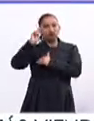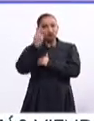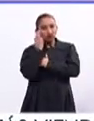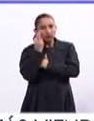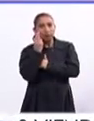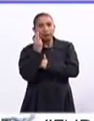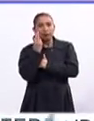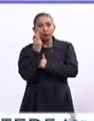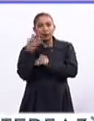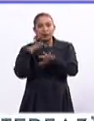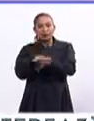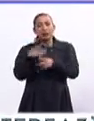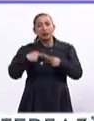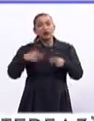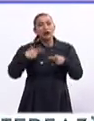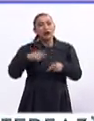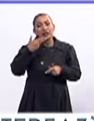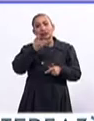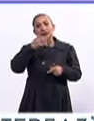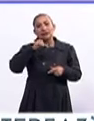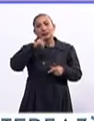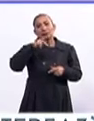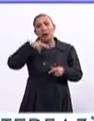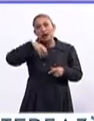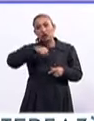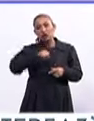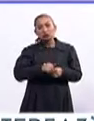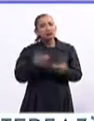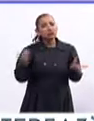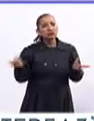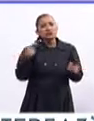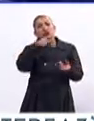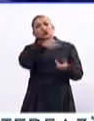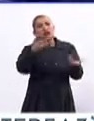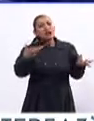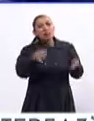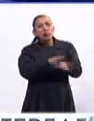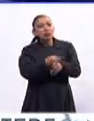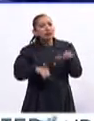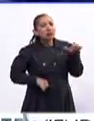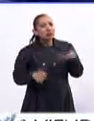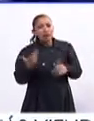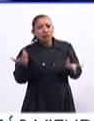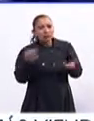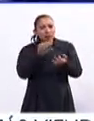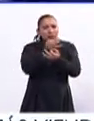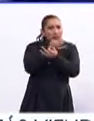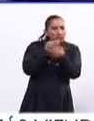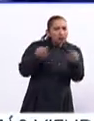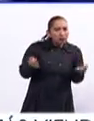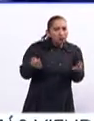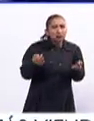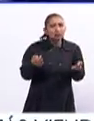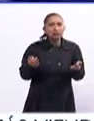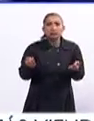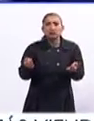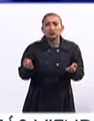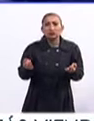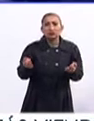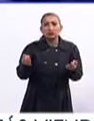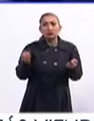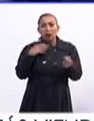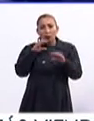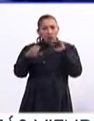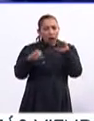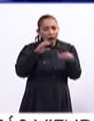forma o esta inclusión de los hispanos en la educación superior. ¿En qué ha consistido? ¿Se trata de mensajes a